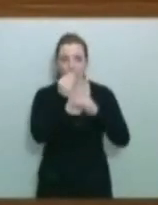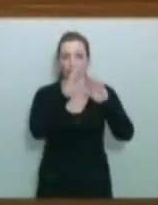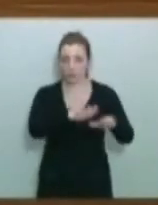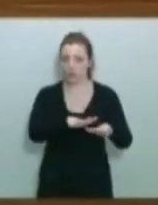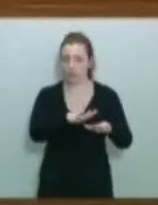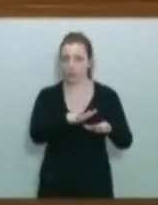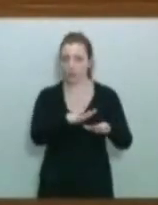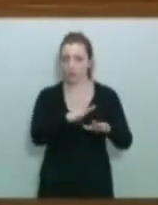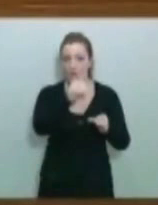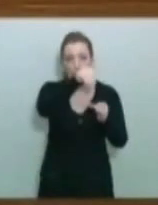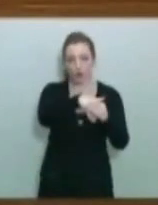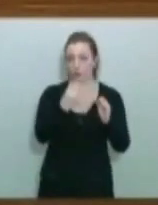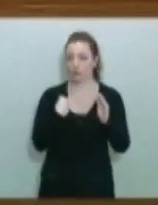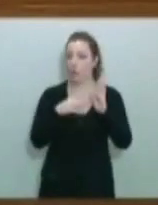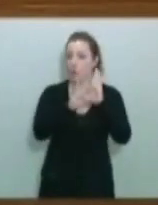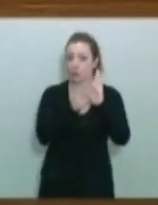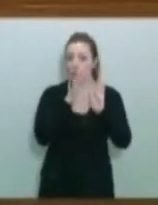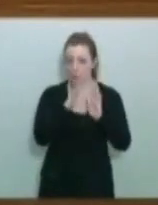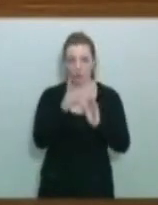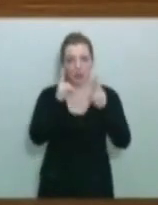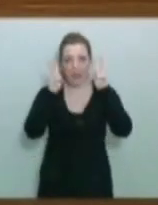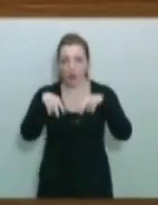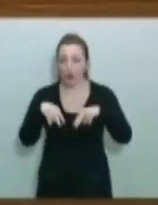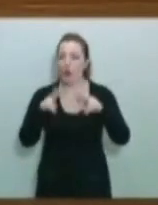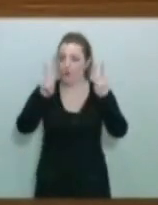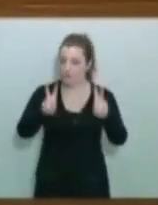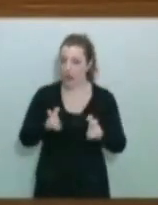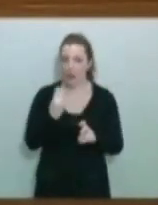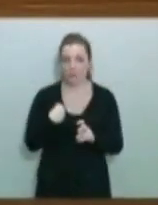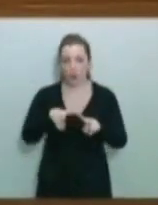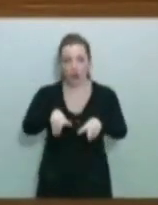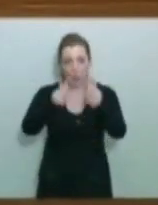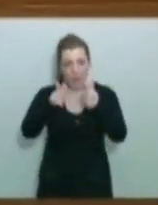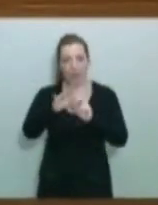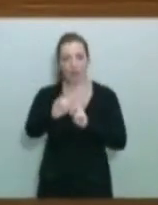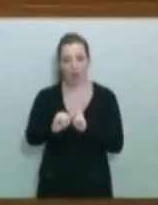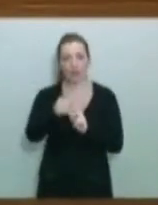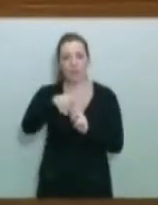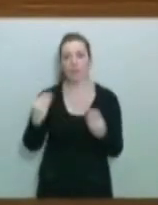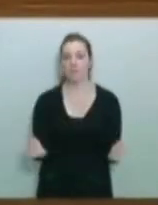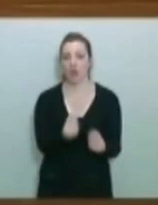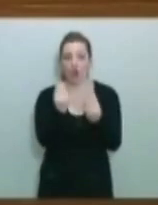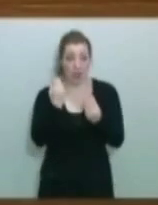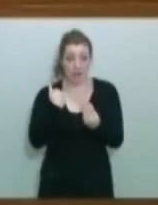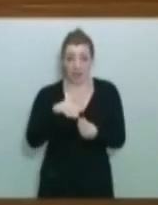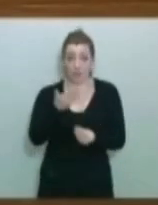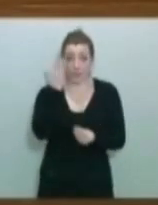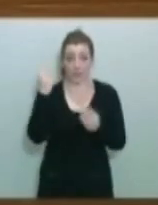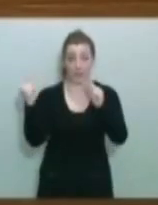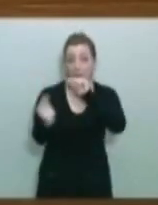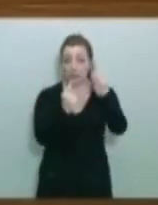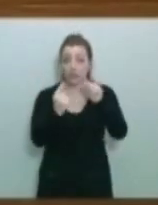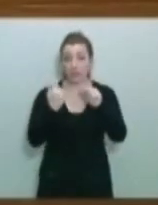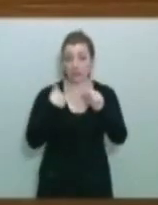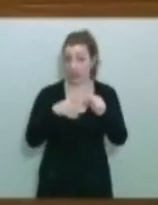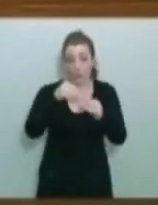sí que le reconozco que incorpora una novedad y una mejora respecto a lo que ya se debatió, discutió y votó en esta Cámara.